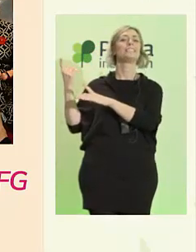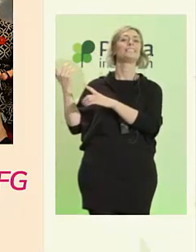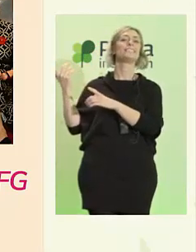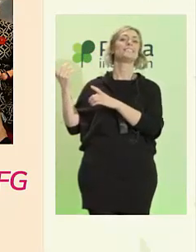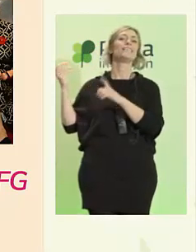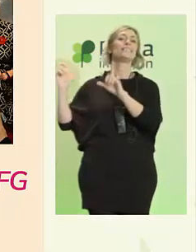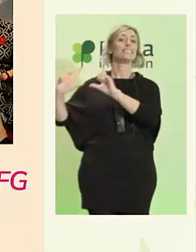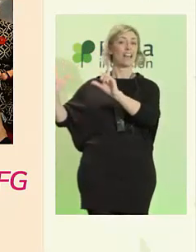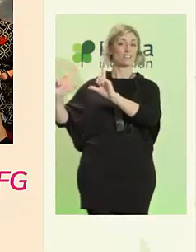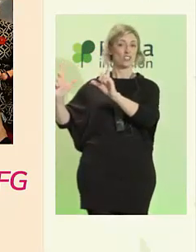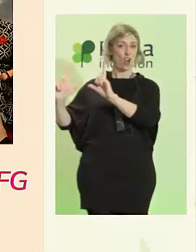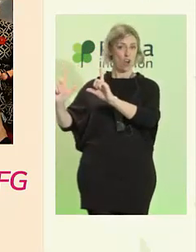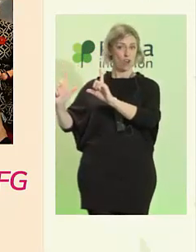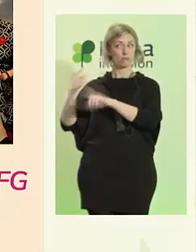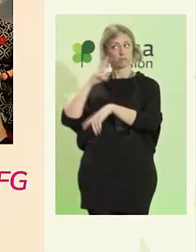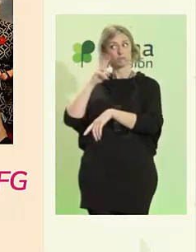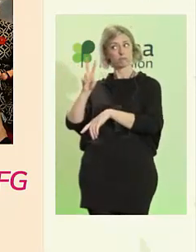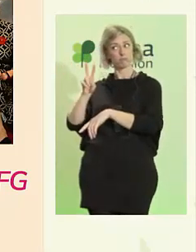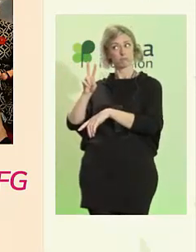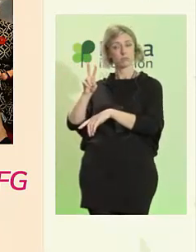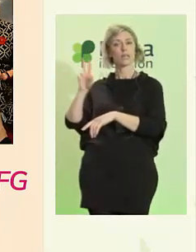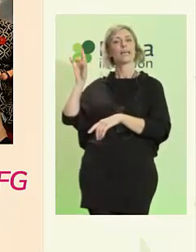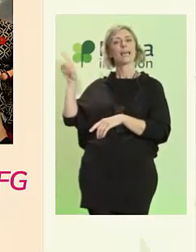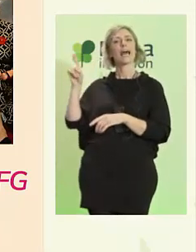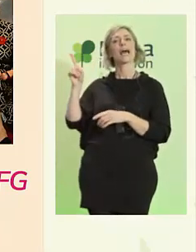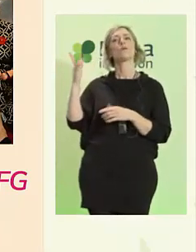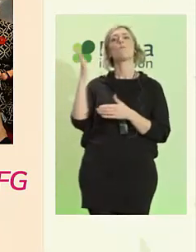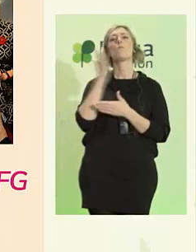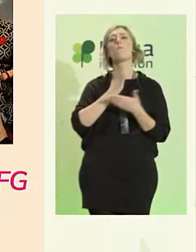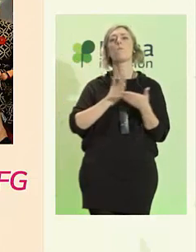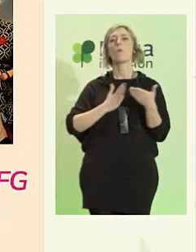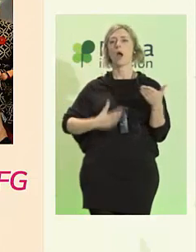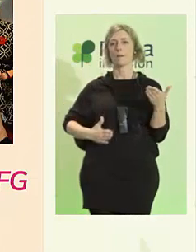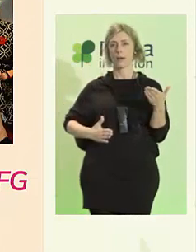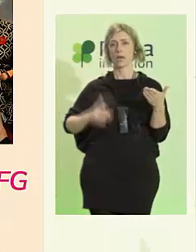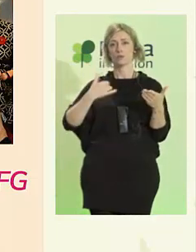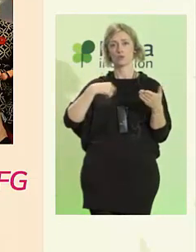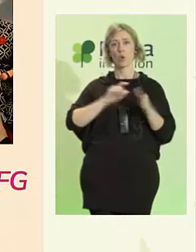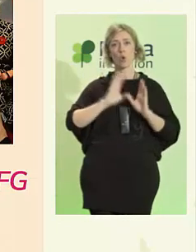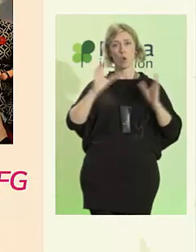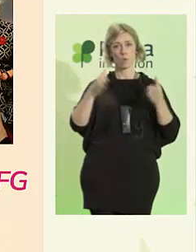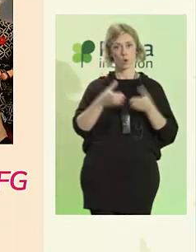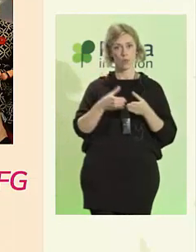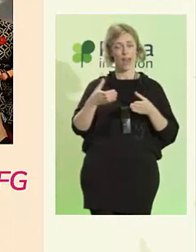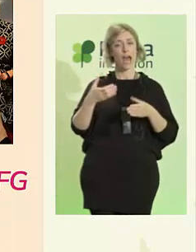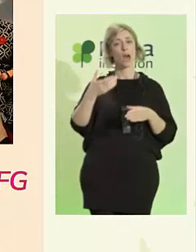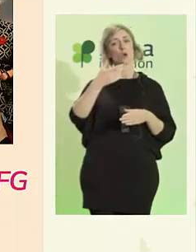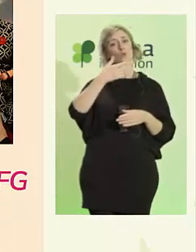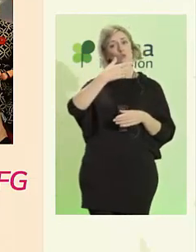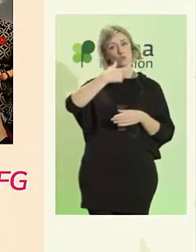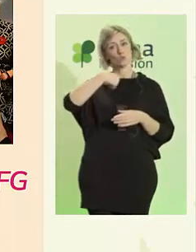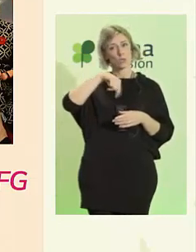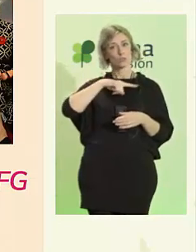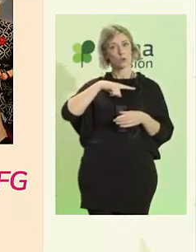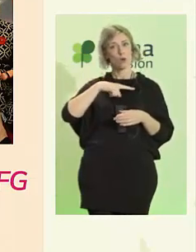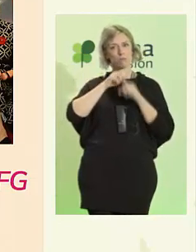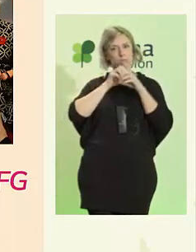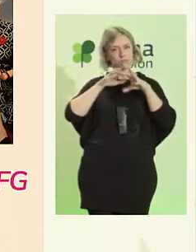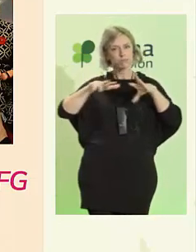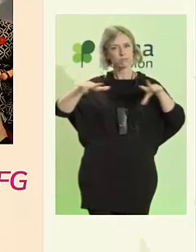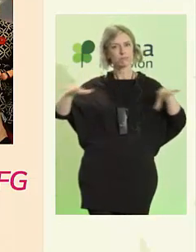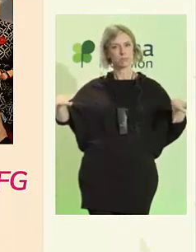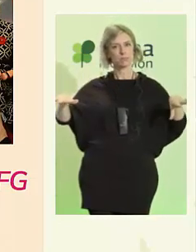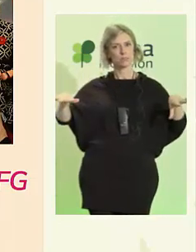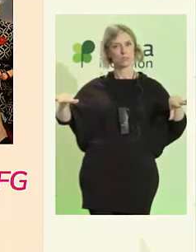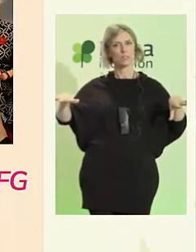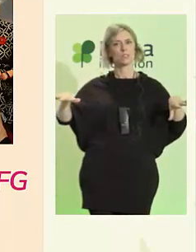tenemos un poema que se ha difundido mucho en nuestra comunidad y que creo que va precisamente al